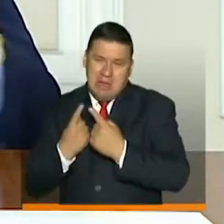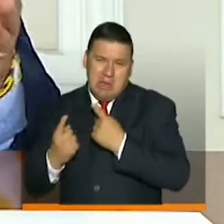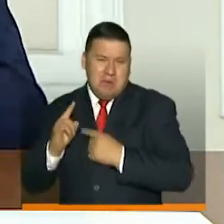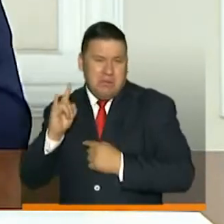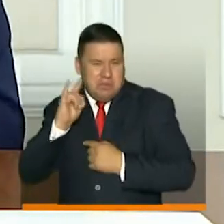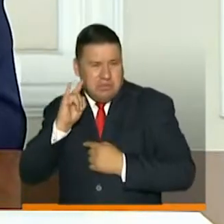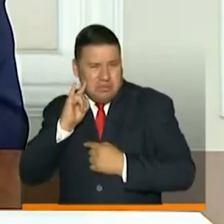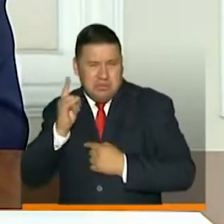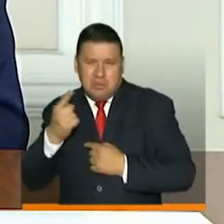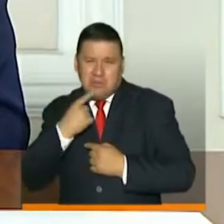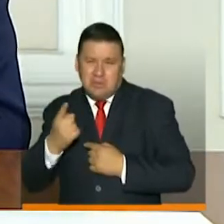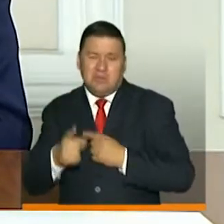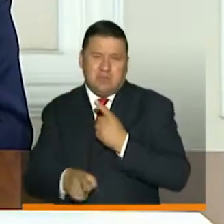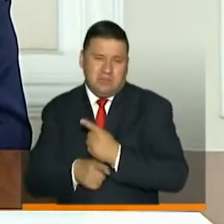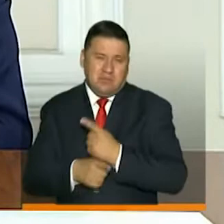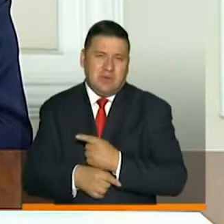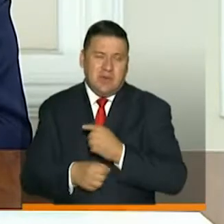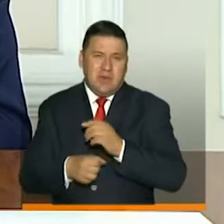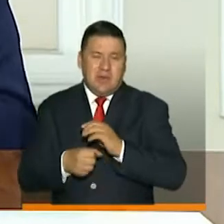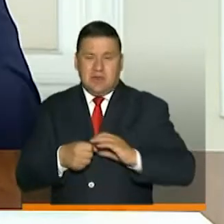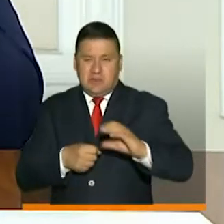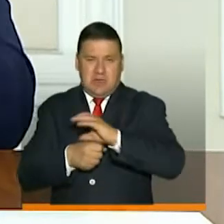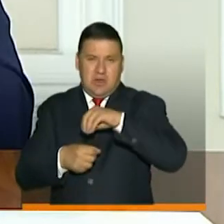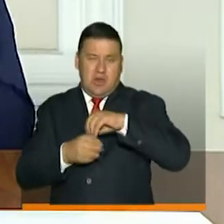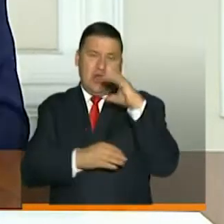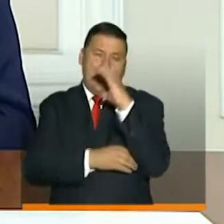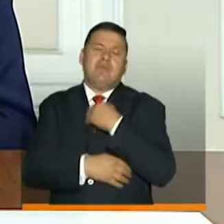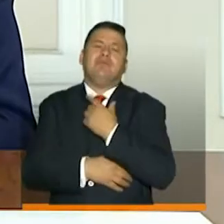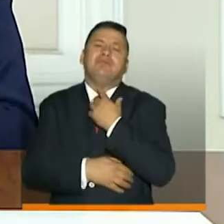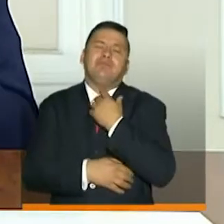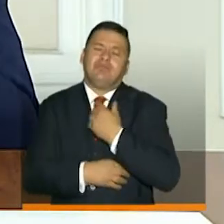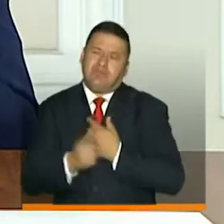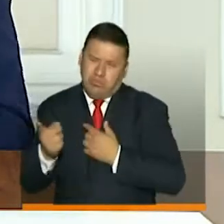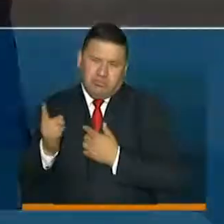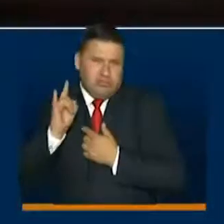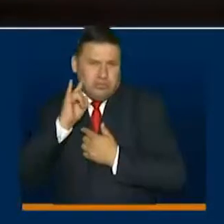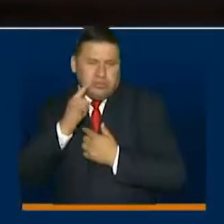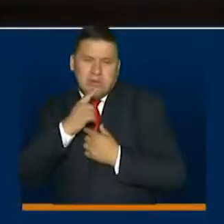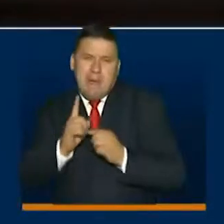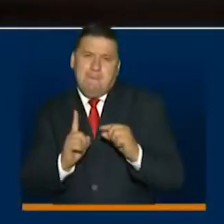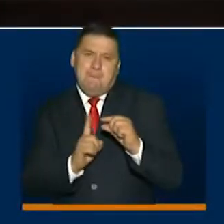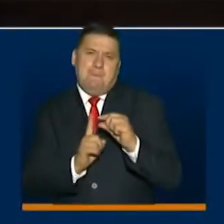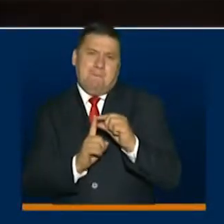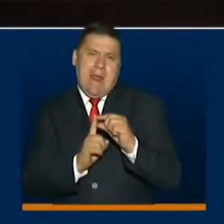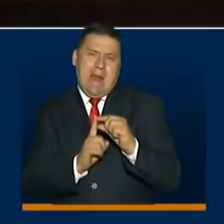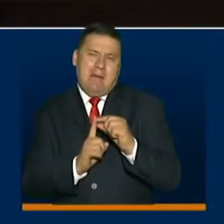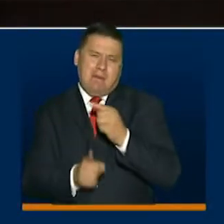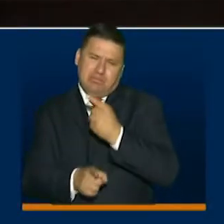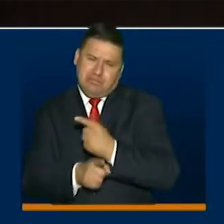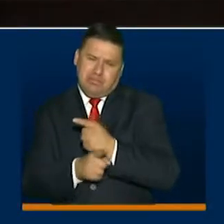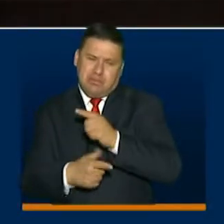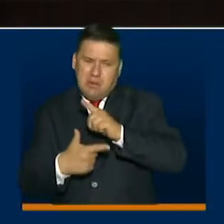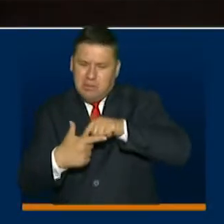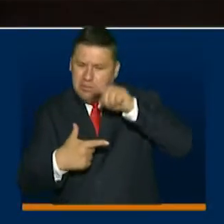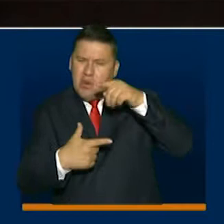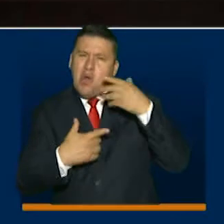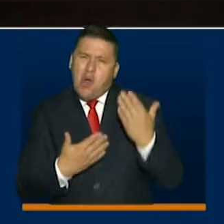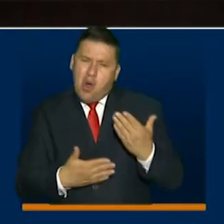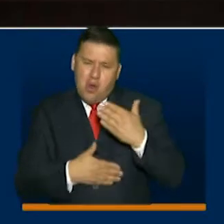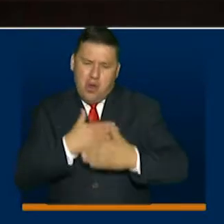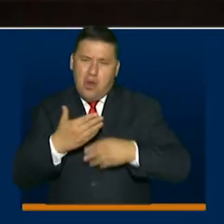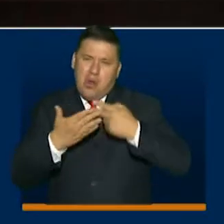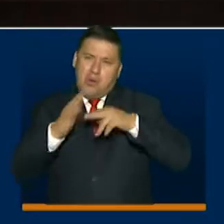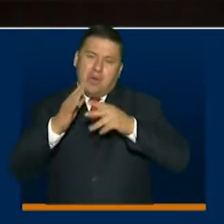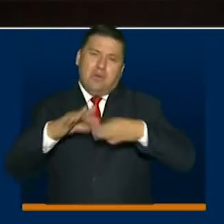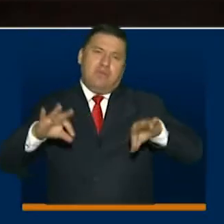escuchando lo que se está haciendo en las ciudades de Colombia, me gustaría también que usted, en sus palabras, haga ese balance de las